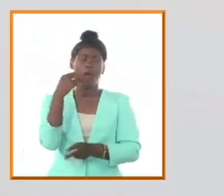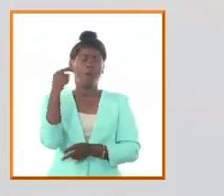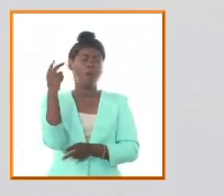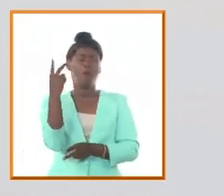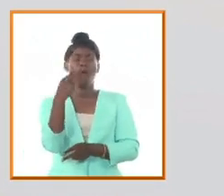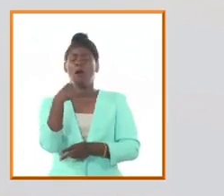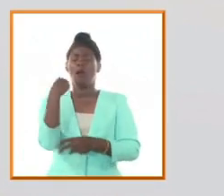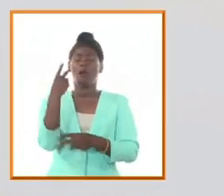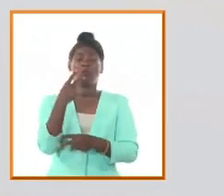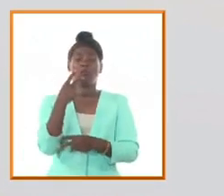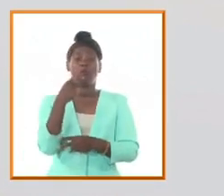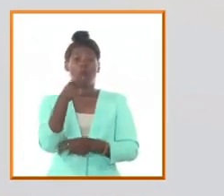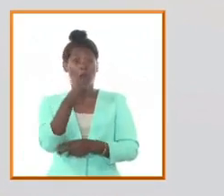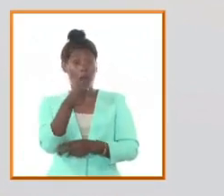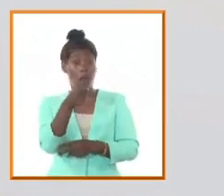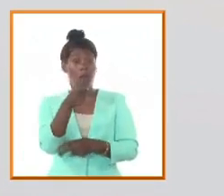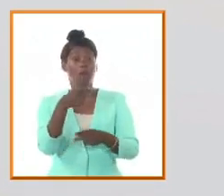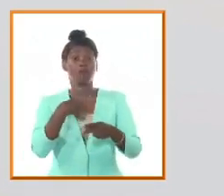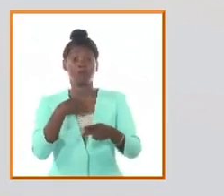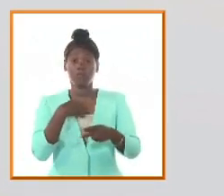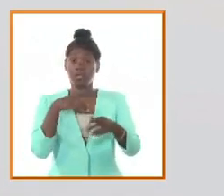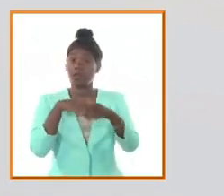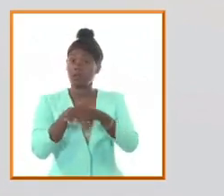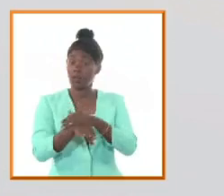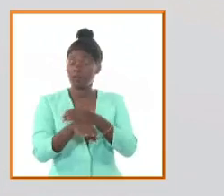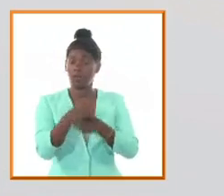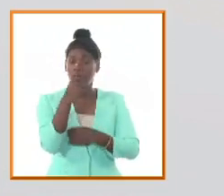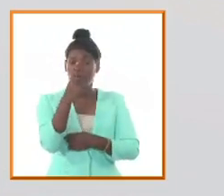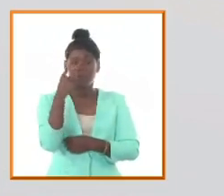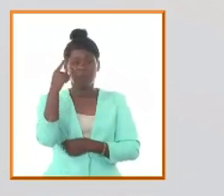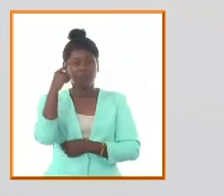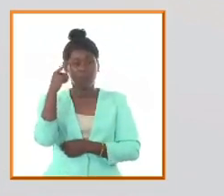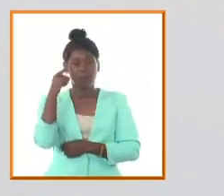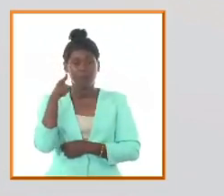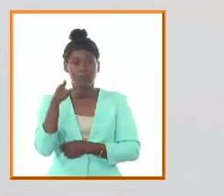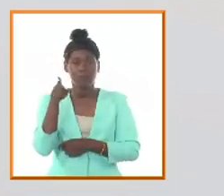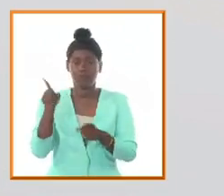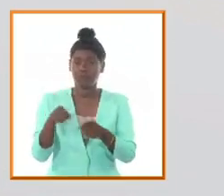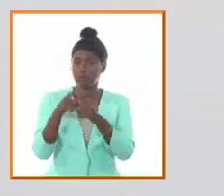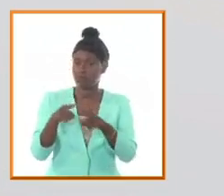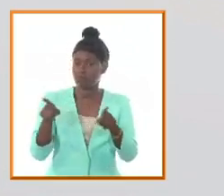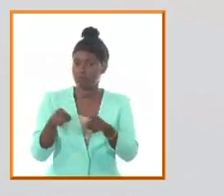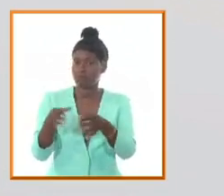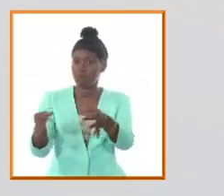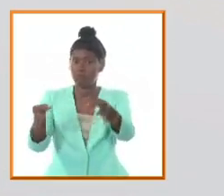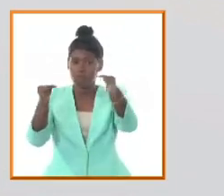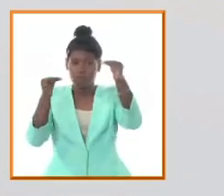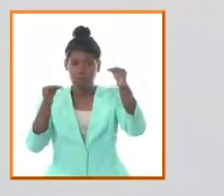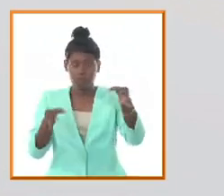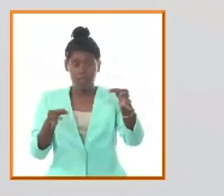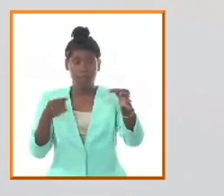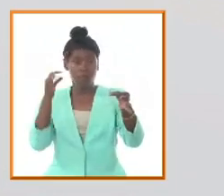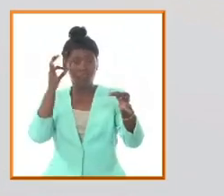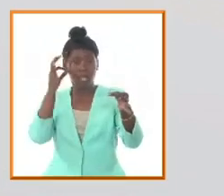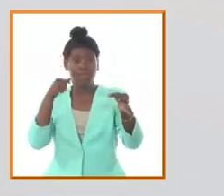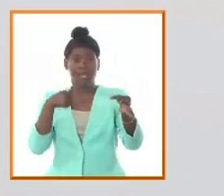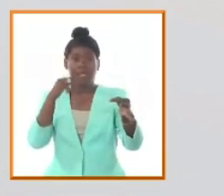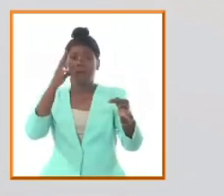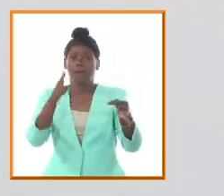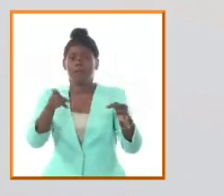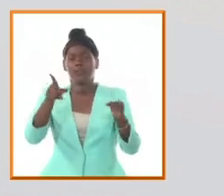ambos se observa como muchas veces Amalia le pide a Ignacio en La Habana que le consiga partituras